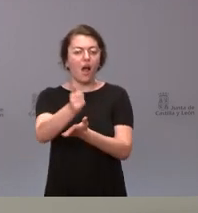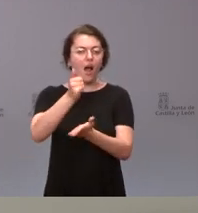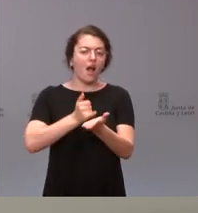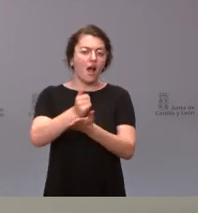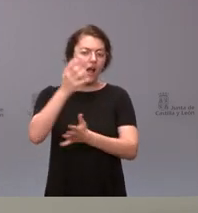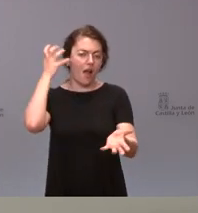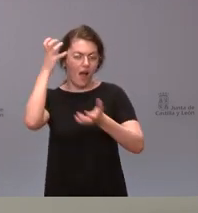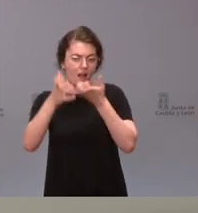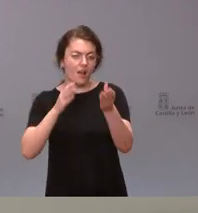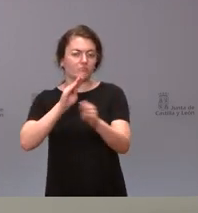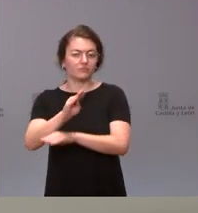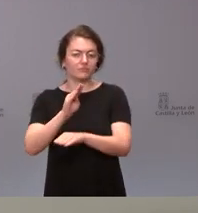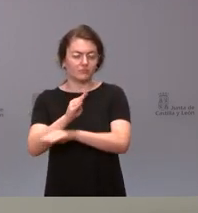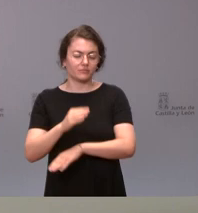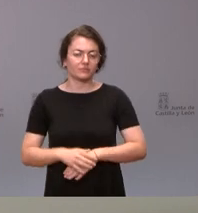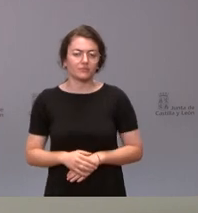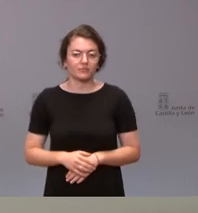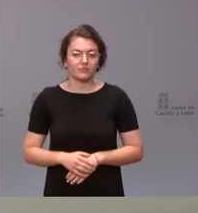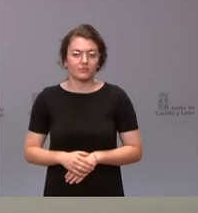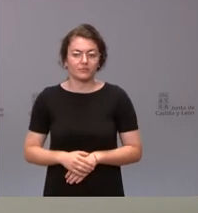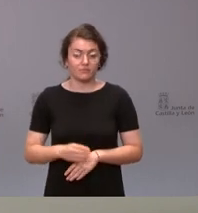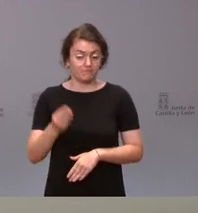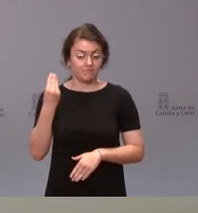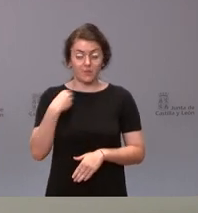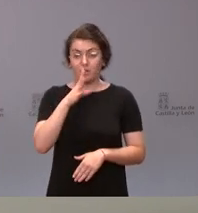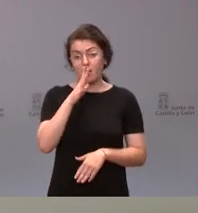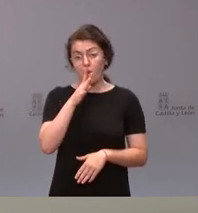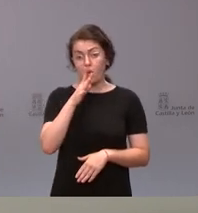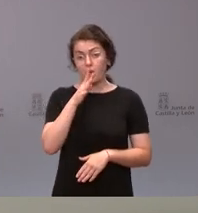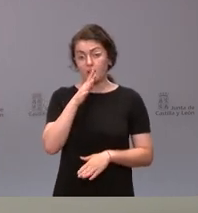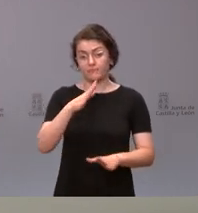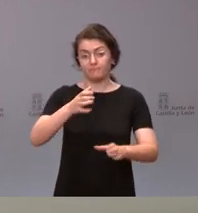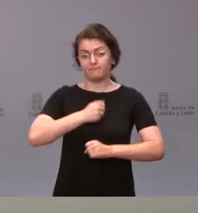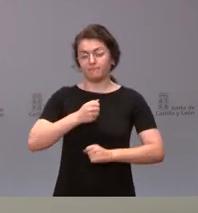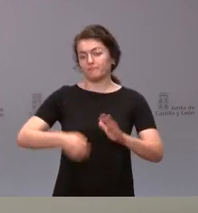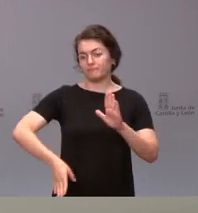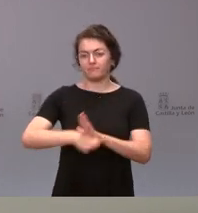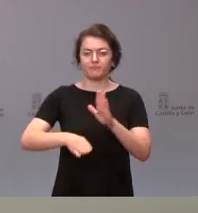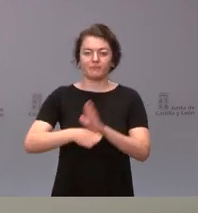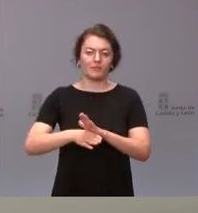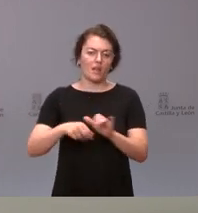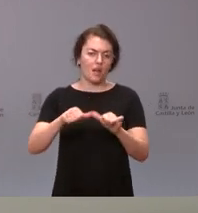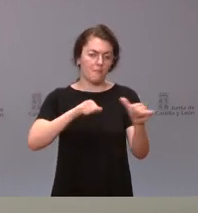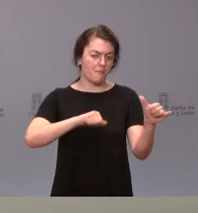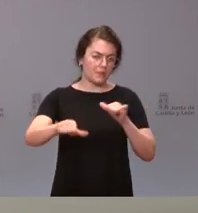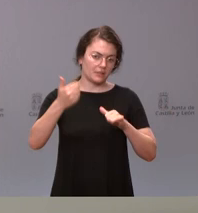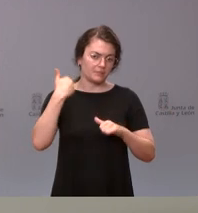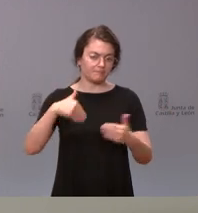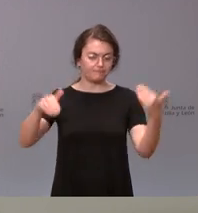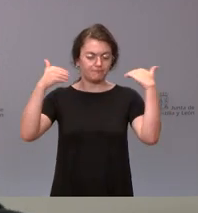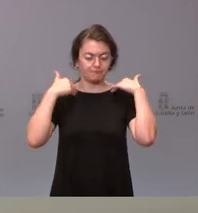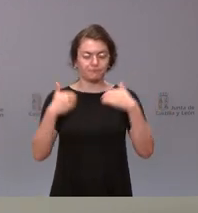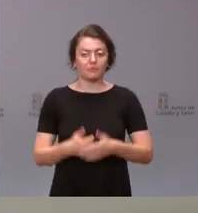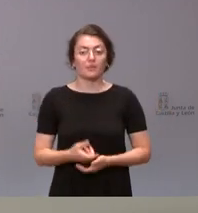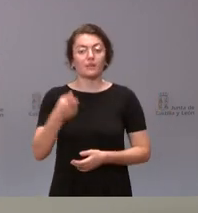ganadero, que es la ocupación que va a desempeñar a partir de este momento. Indicarles